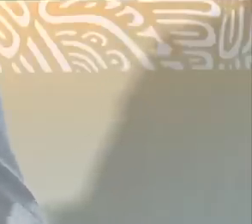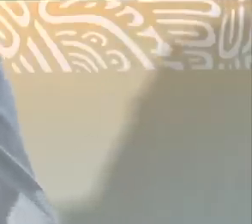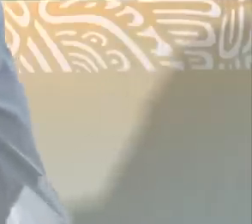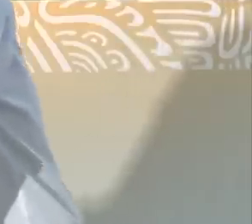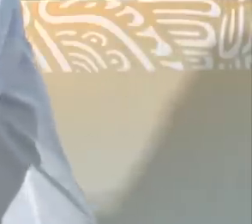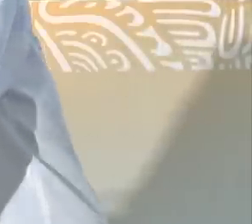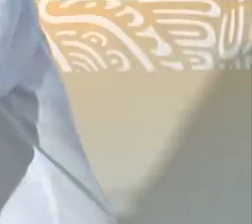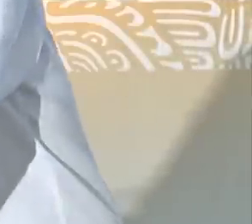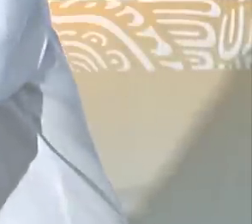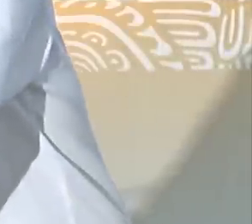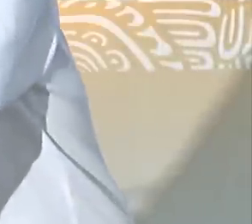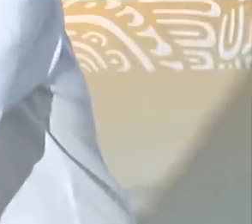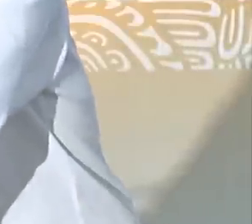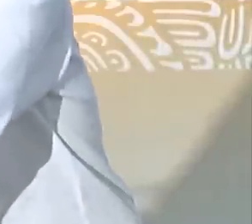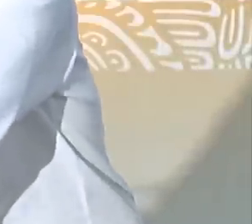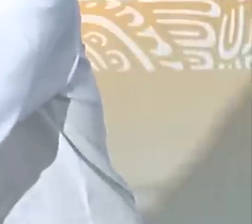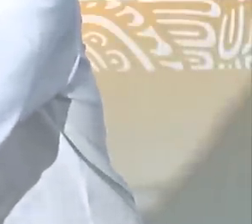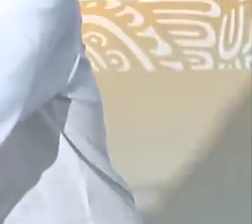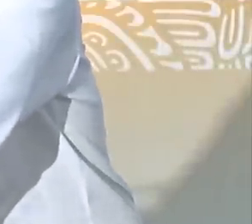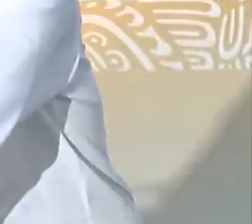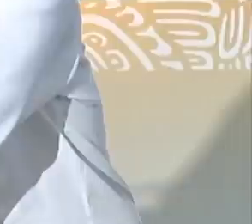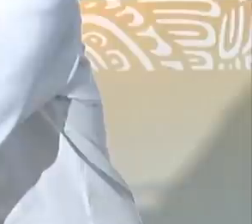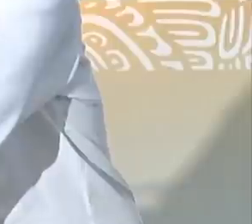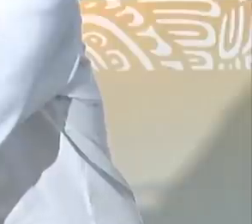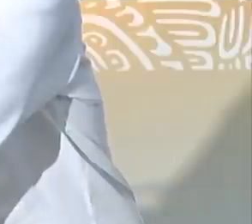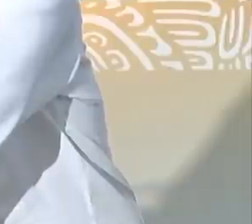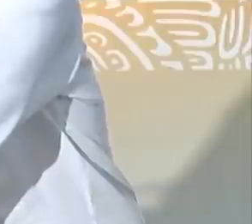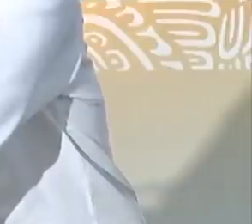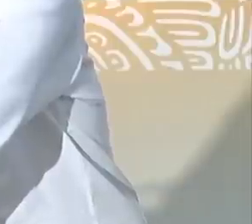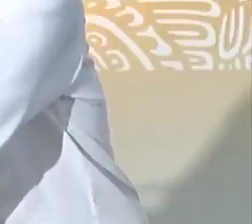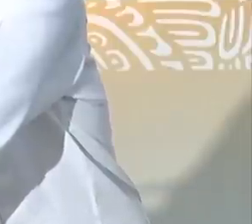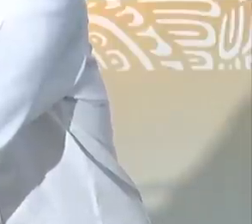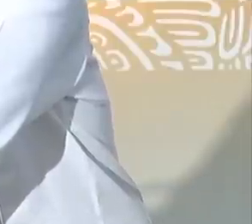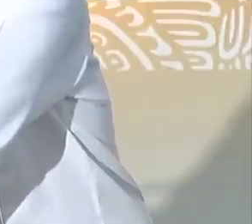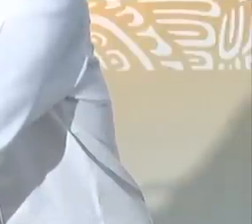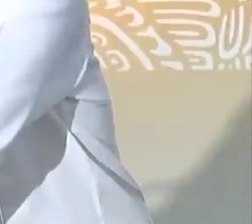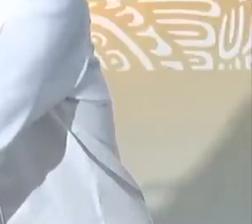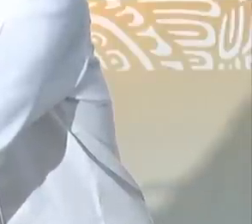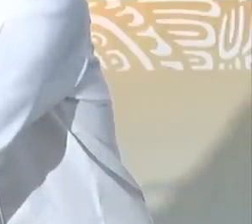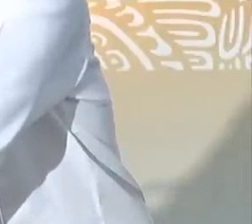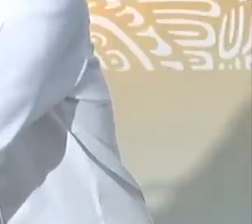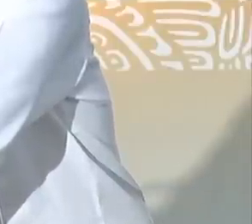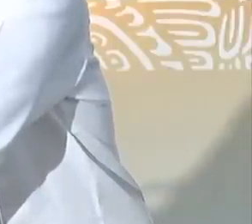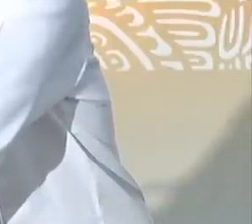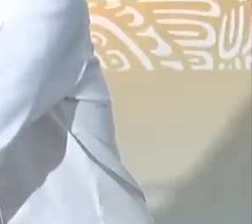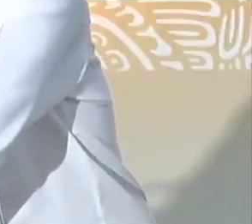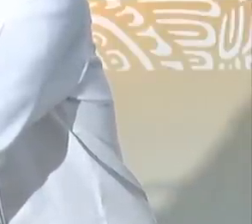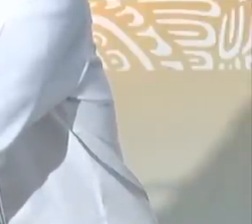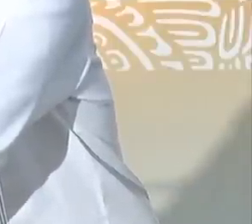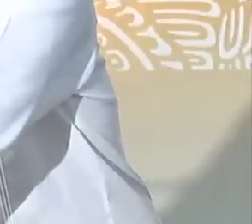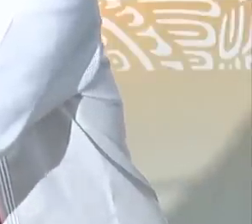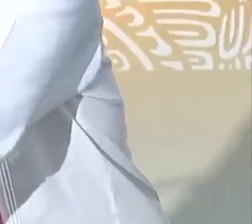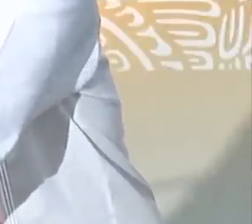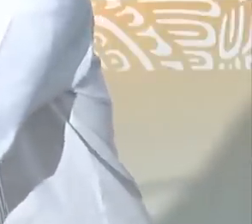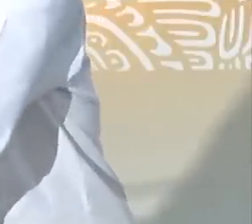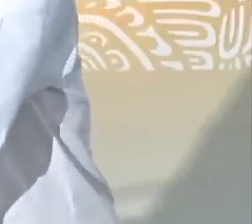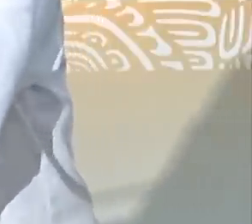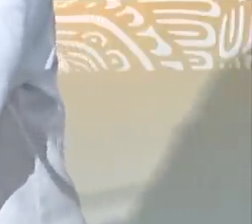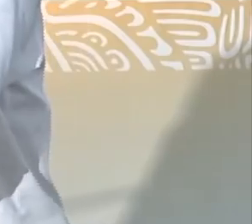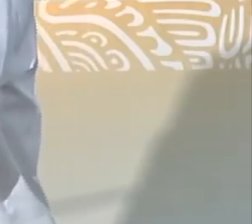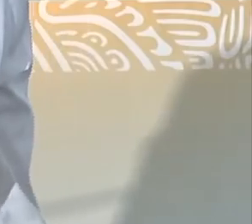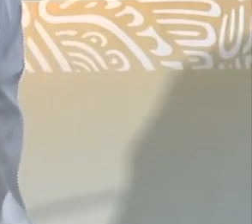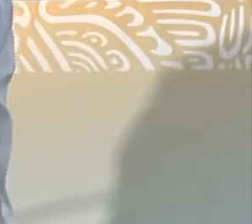las tomas de las casetas porque se permitía eso porque